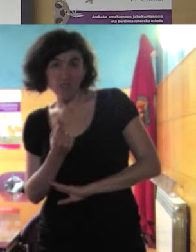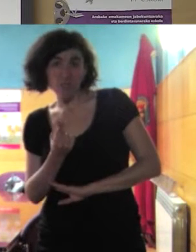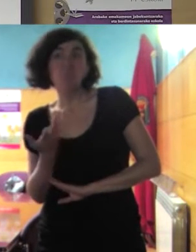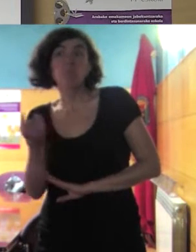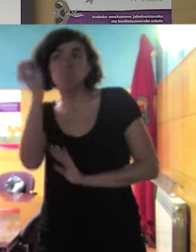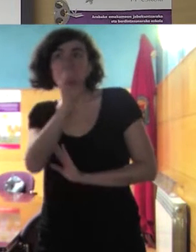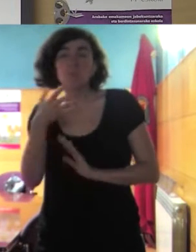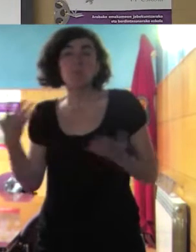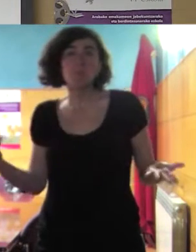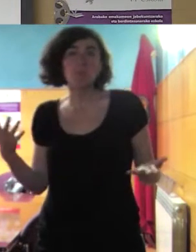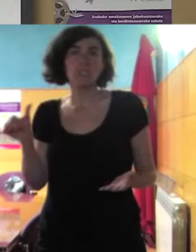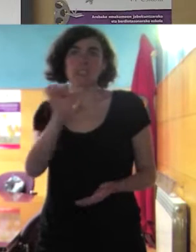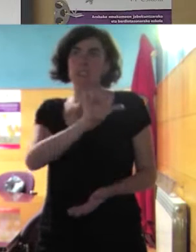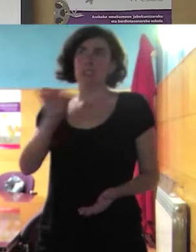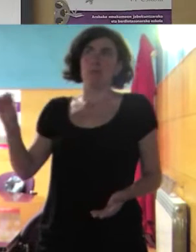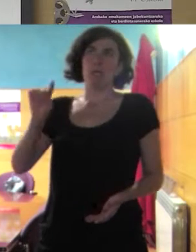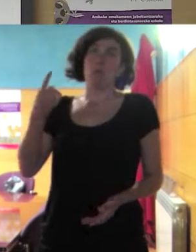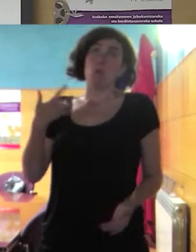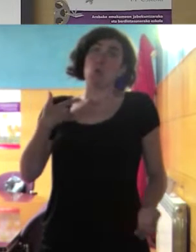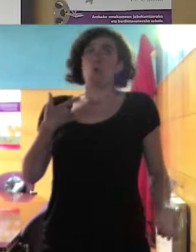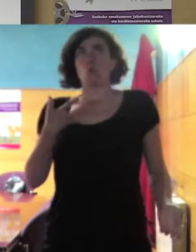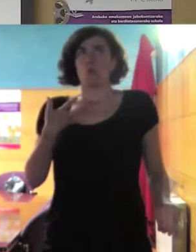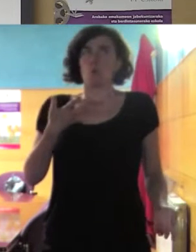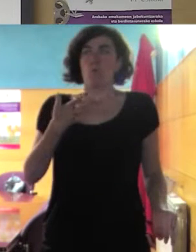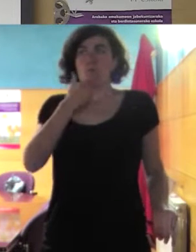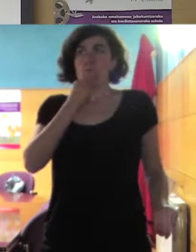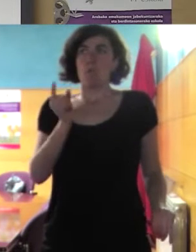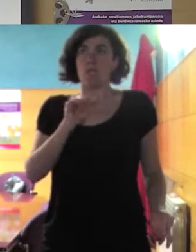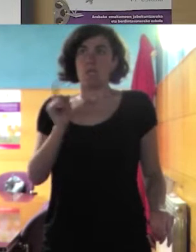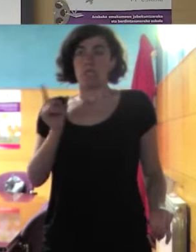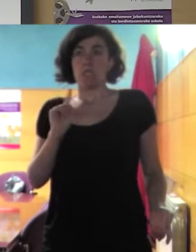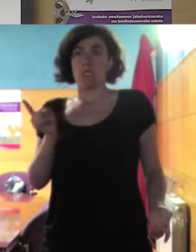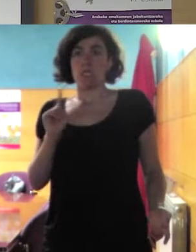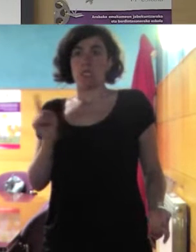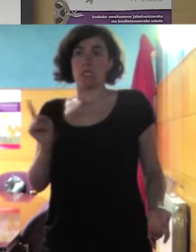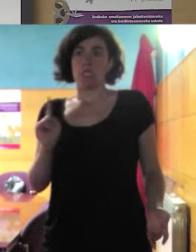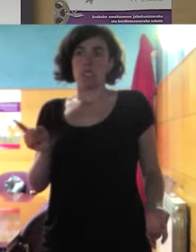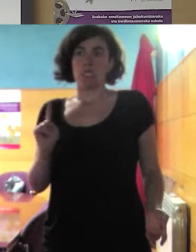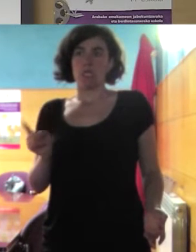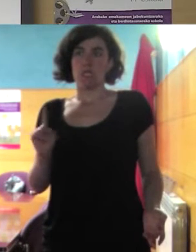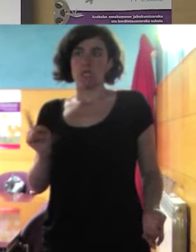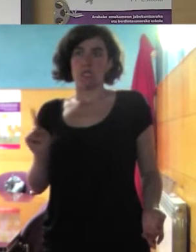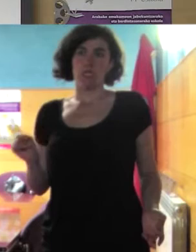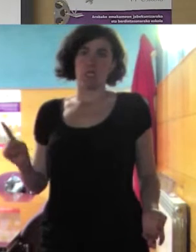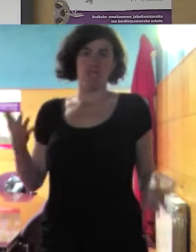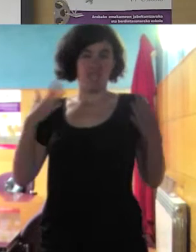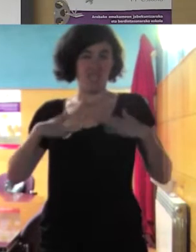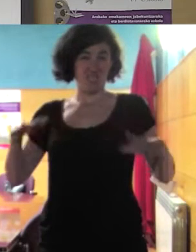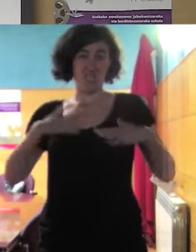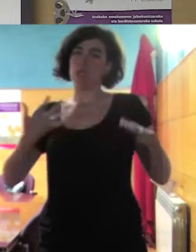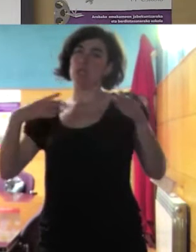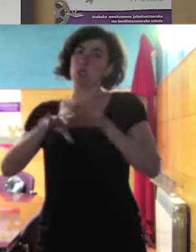la primera semana no va a ser fácil llegar a la intercalación plena en el terreno de la indumentaria